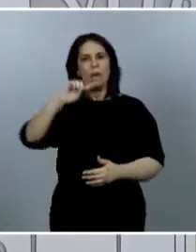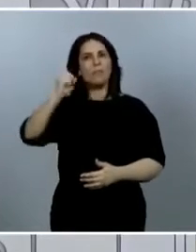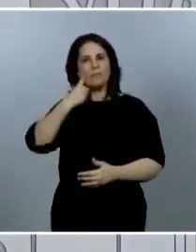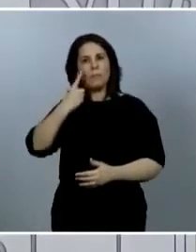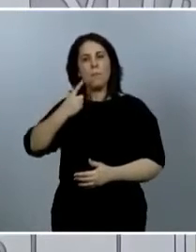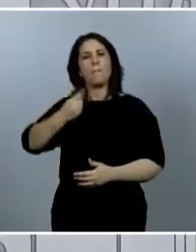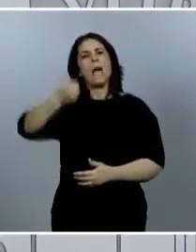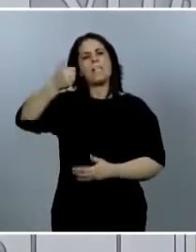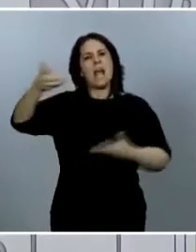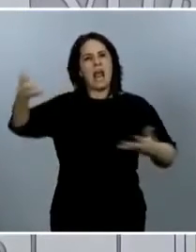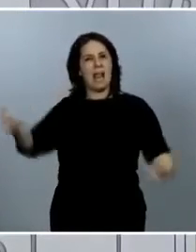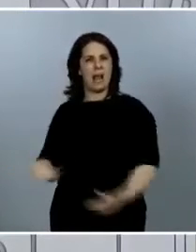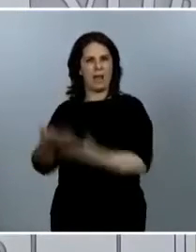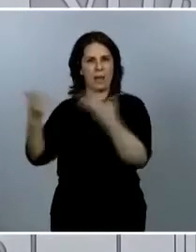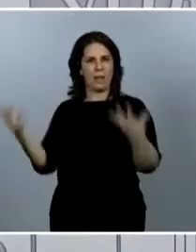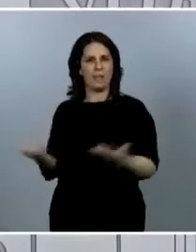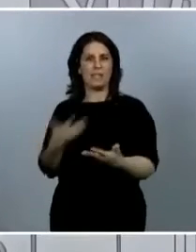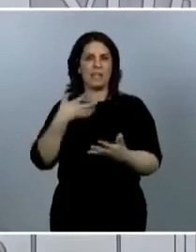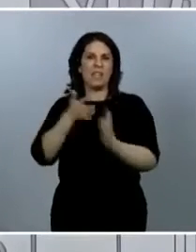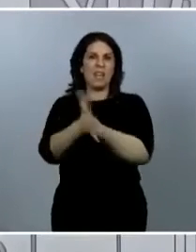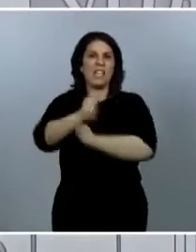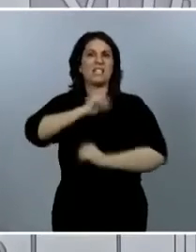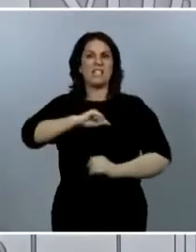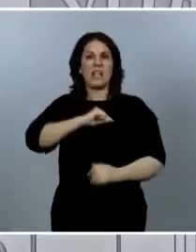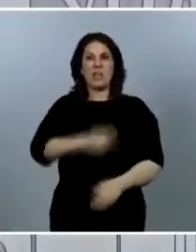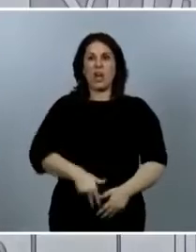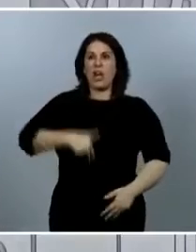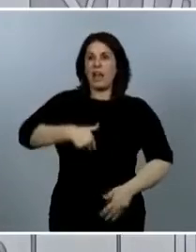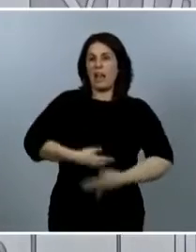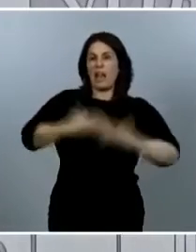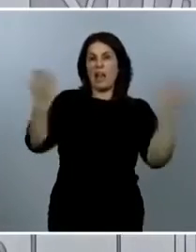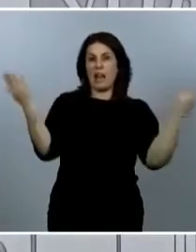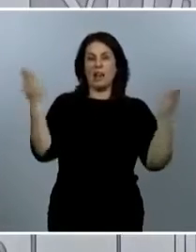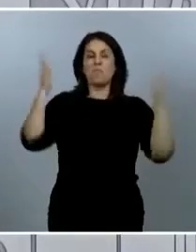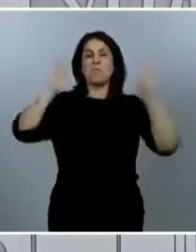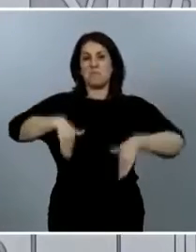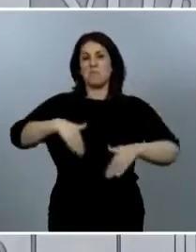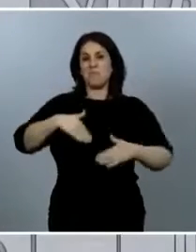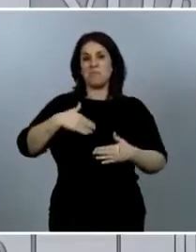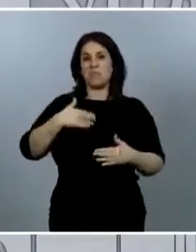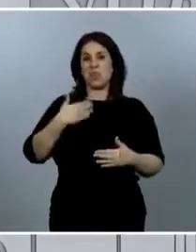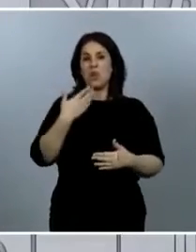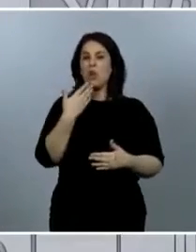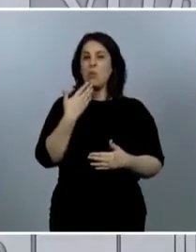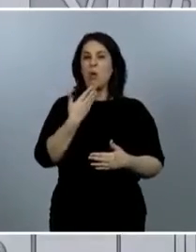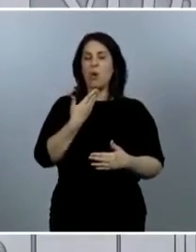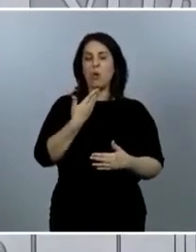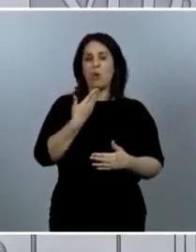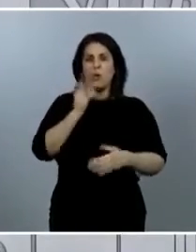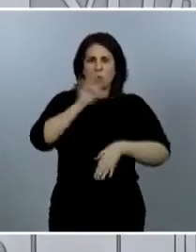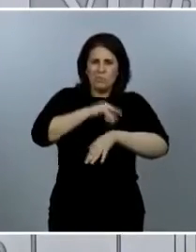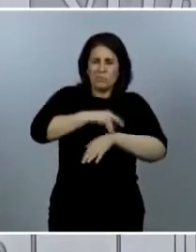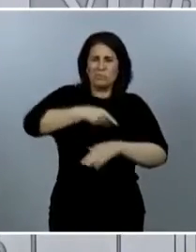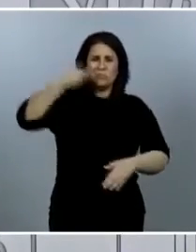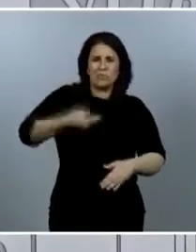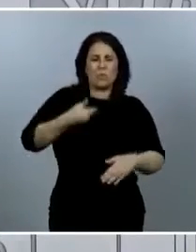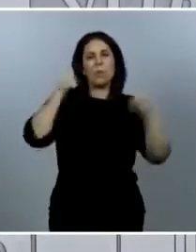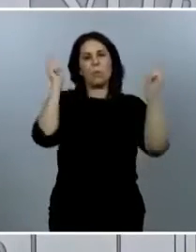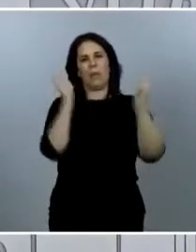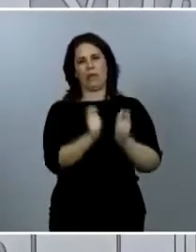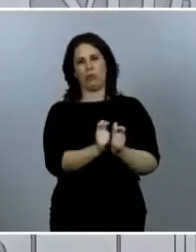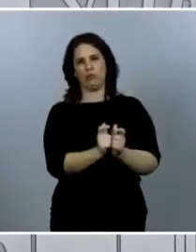sensación general es de que los casos, de que el virus es menos grave o menos virulento. En realidad,